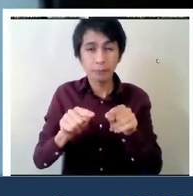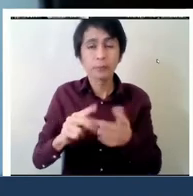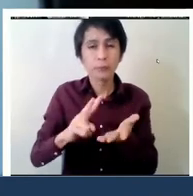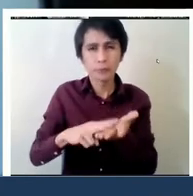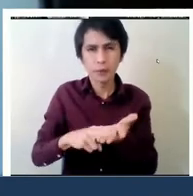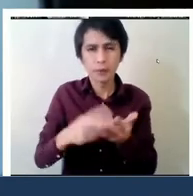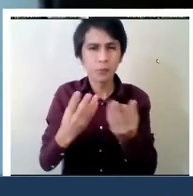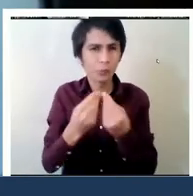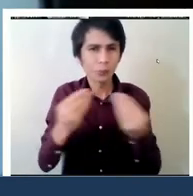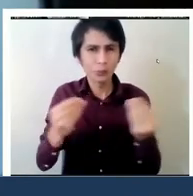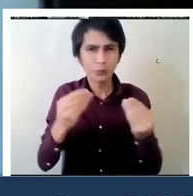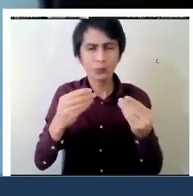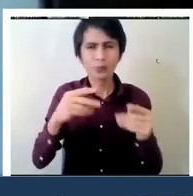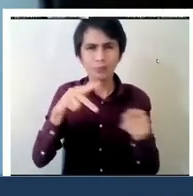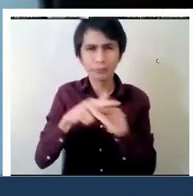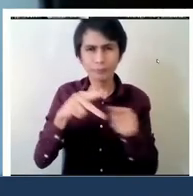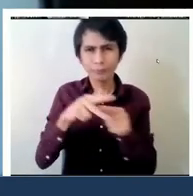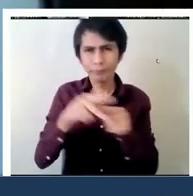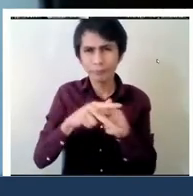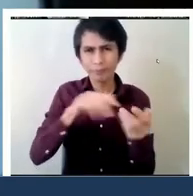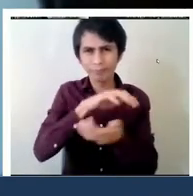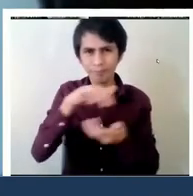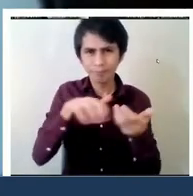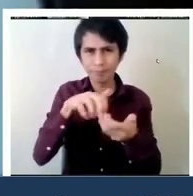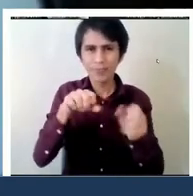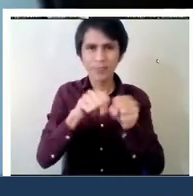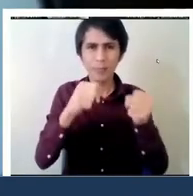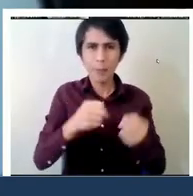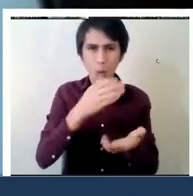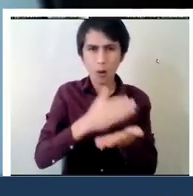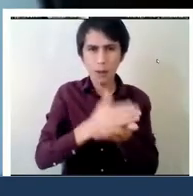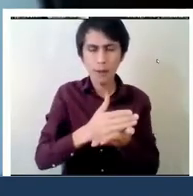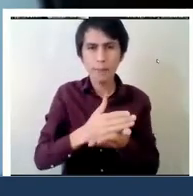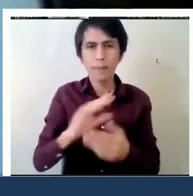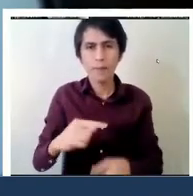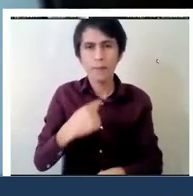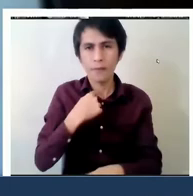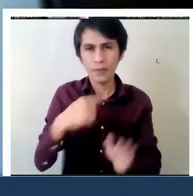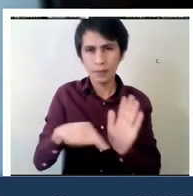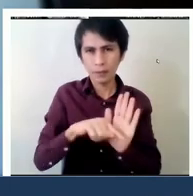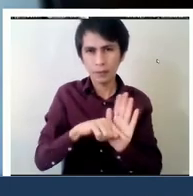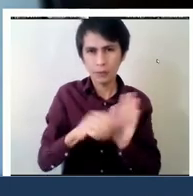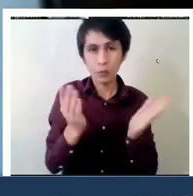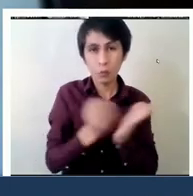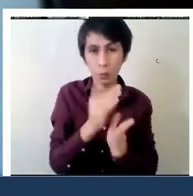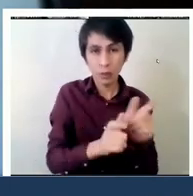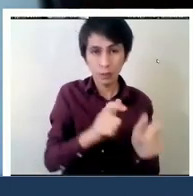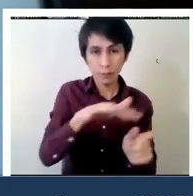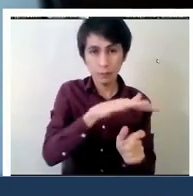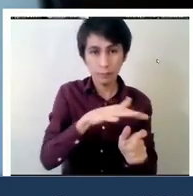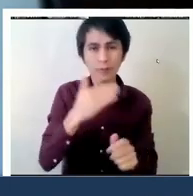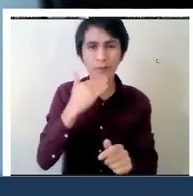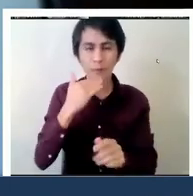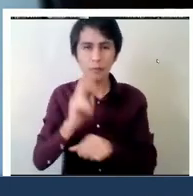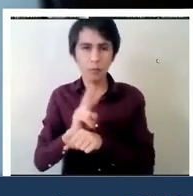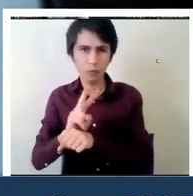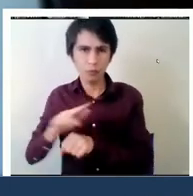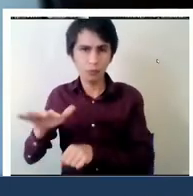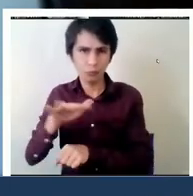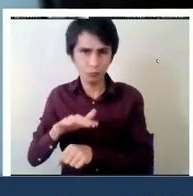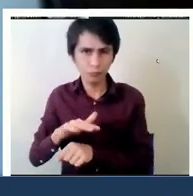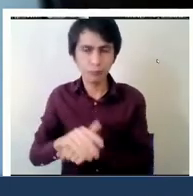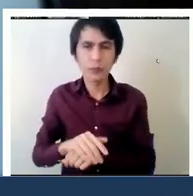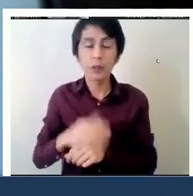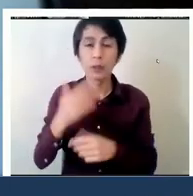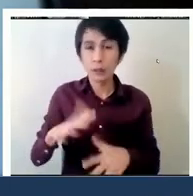sistema escolar y ha tenido un efecto muy negativo tanto en estudiantes como en los educadores. Sin embargo, habiendo transcurrido ya